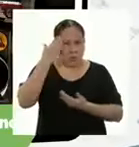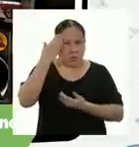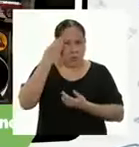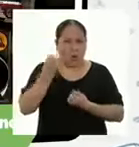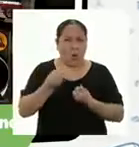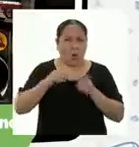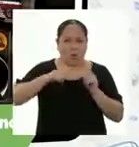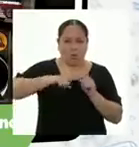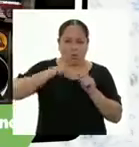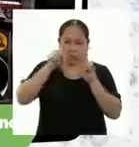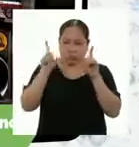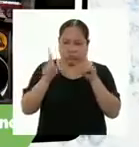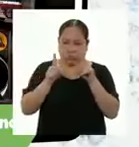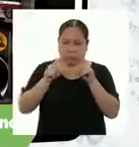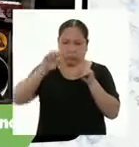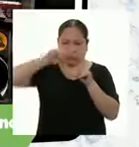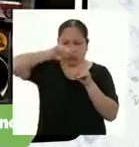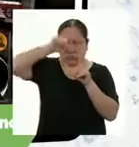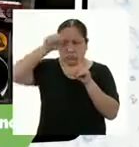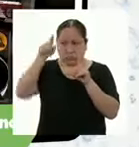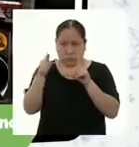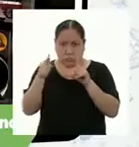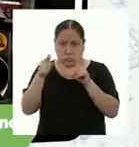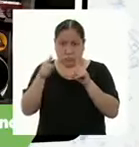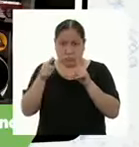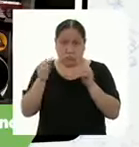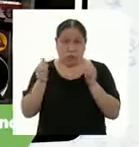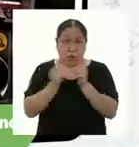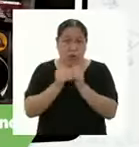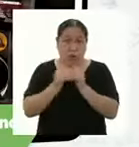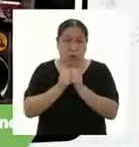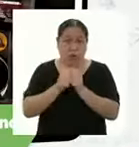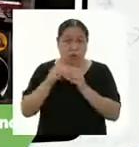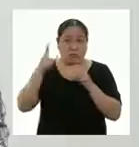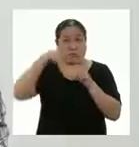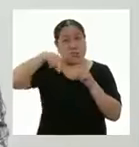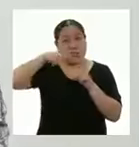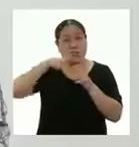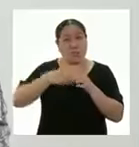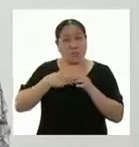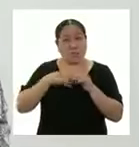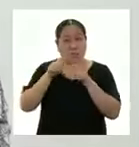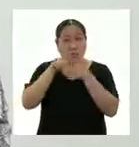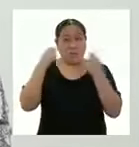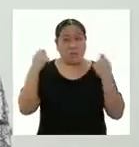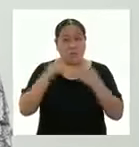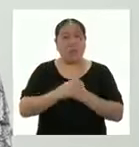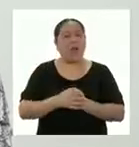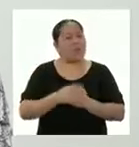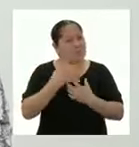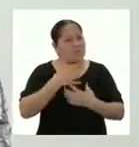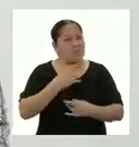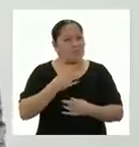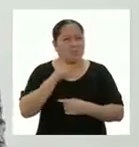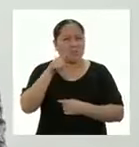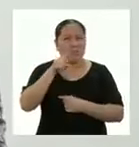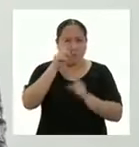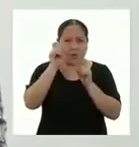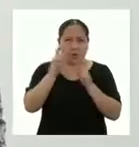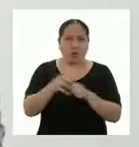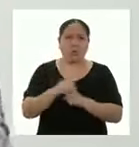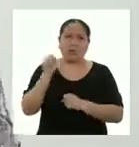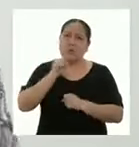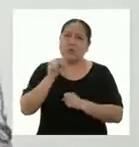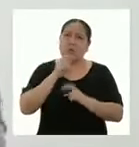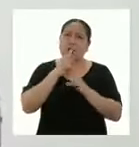perímetro de una figura compuesta con círculos como mi ventana? Qué interesante tu pregunta. Y la respuesta